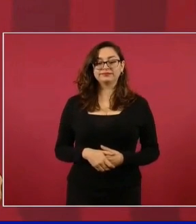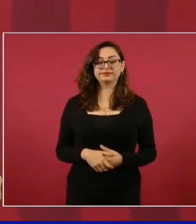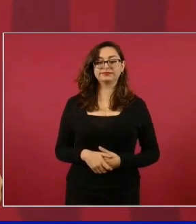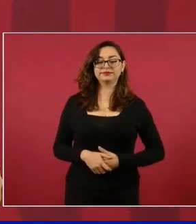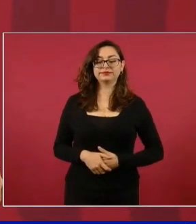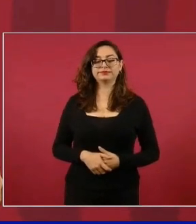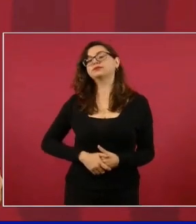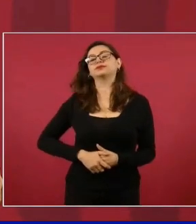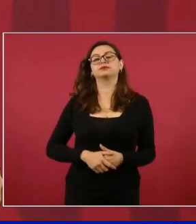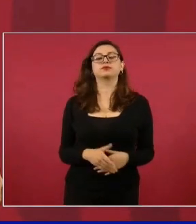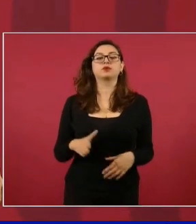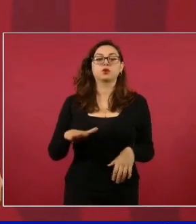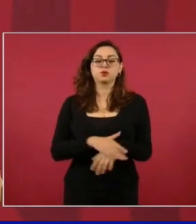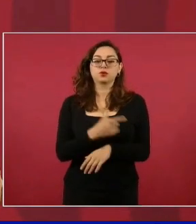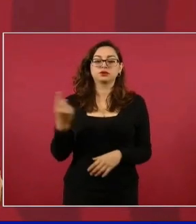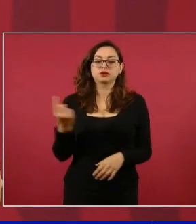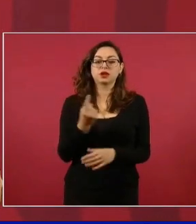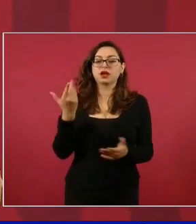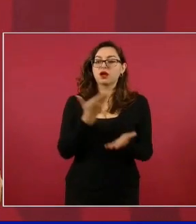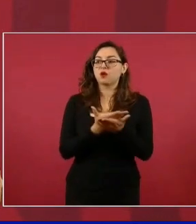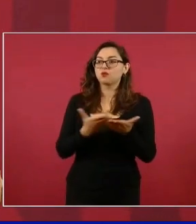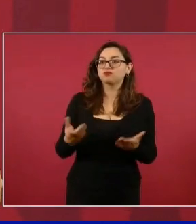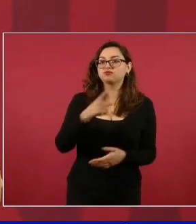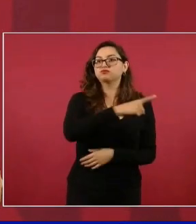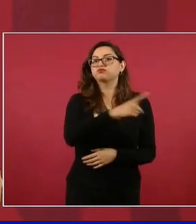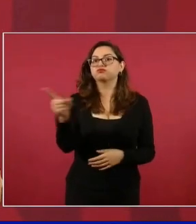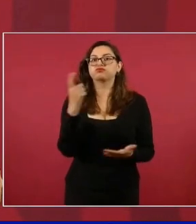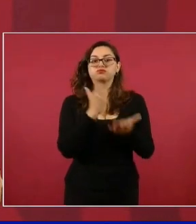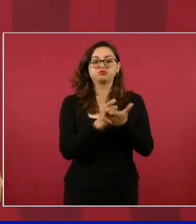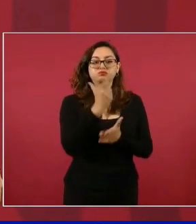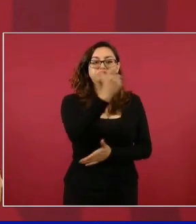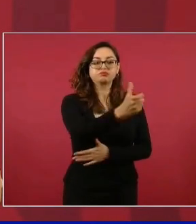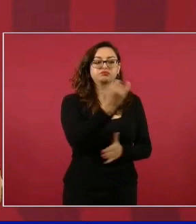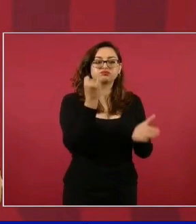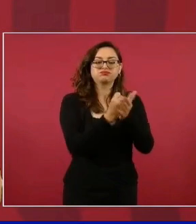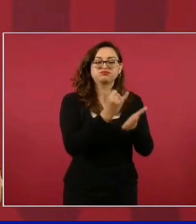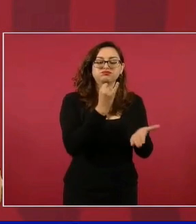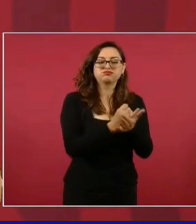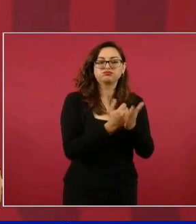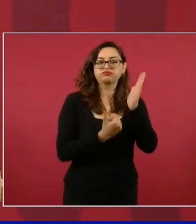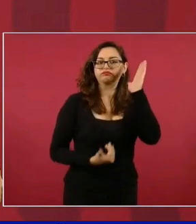gasto de pago de intereses, el costo de deuda,